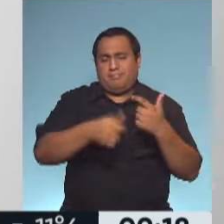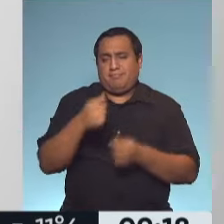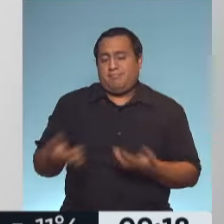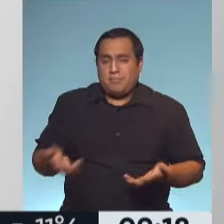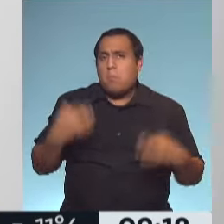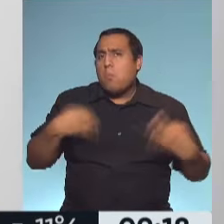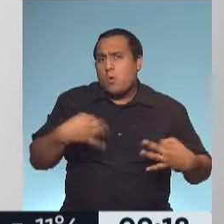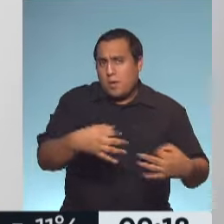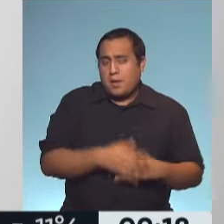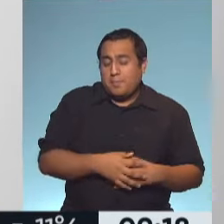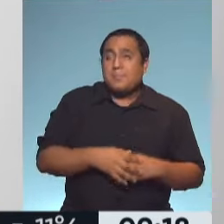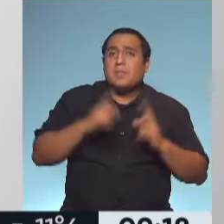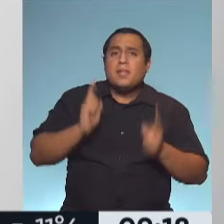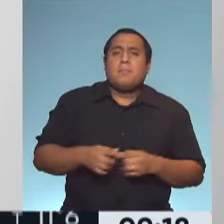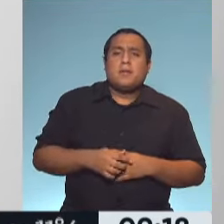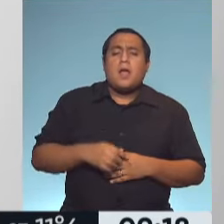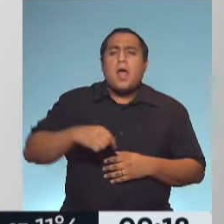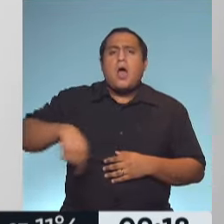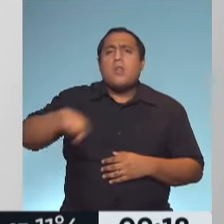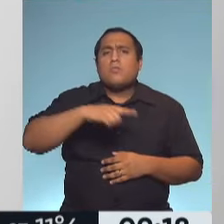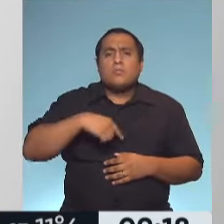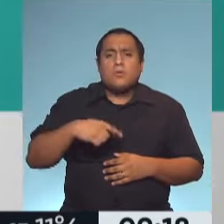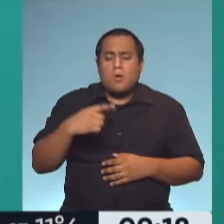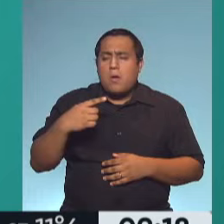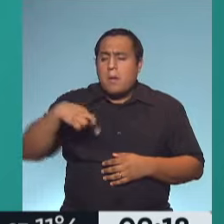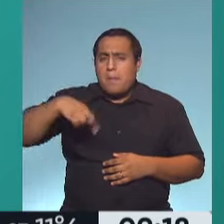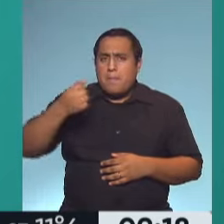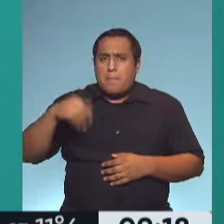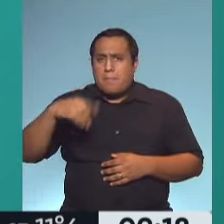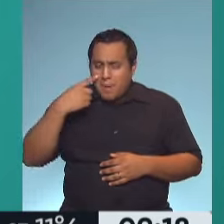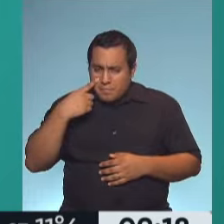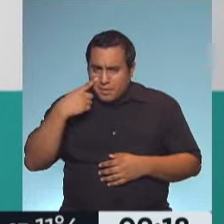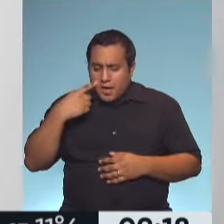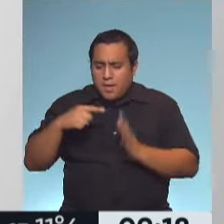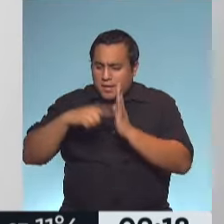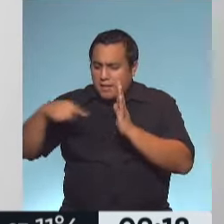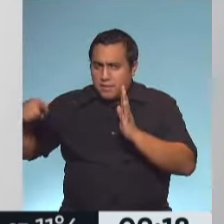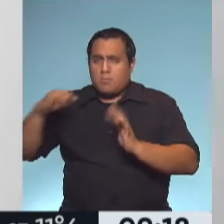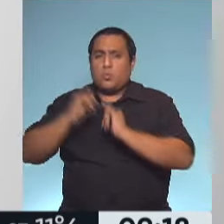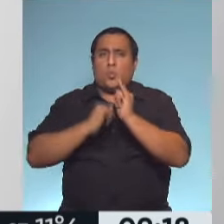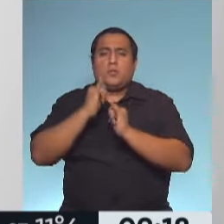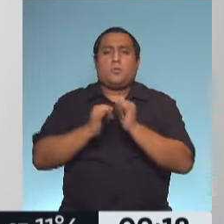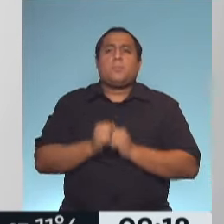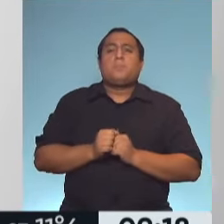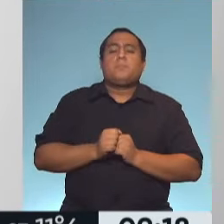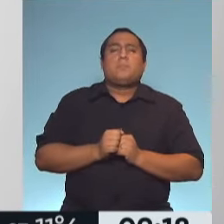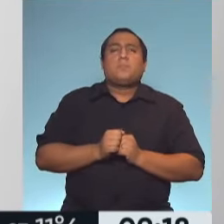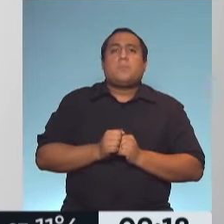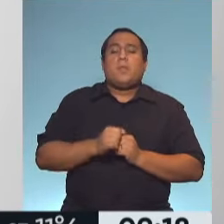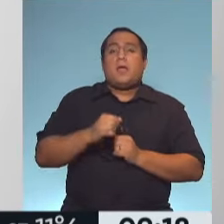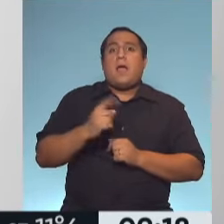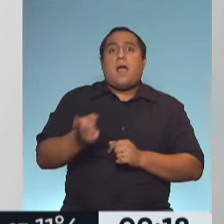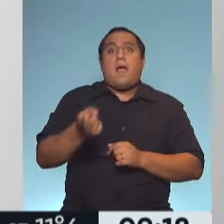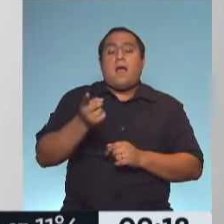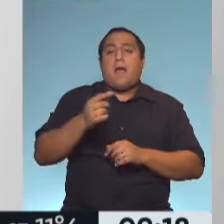Inclusive, los indicadores que nosotros tenemos desde PAMI, como un ejemplo muy contundente, siempre es, y es la primera alerta, es